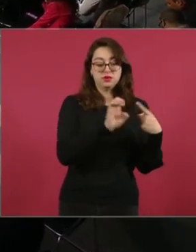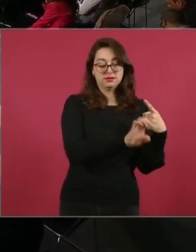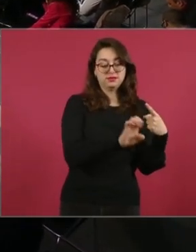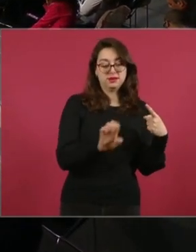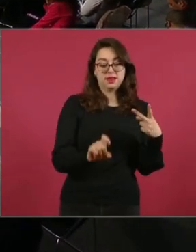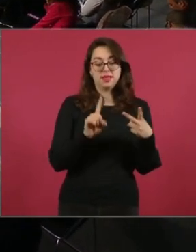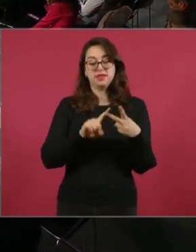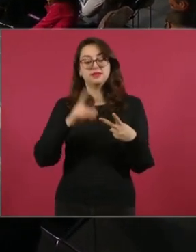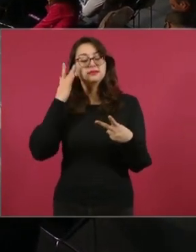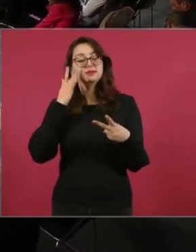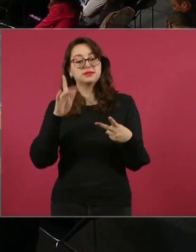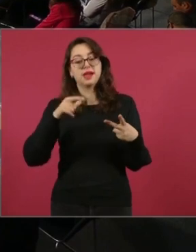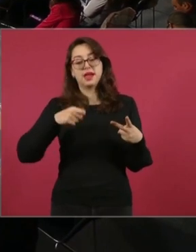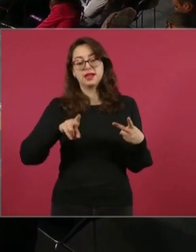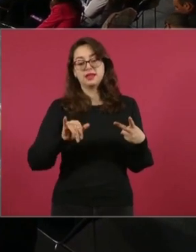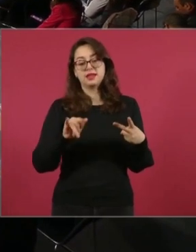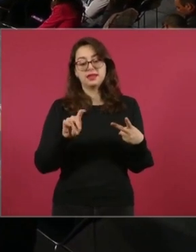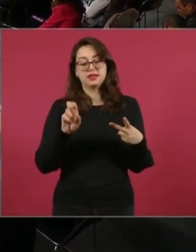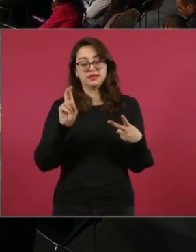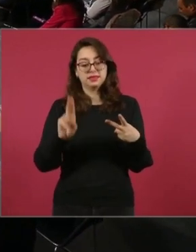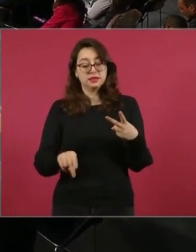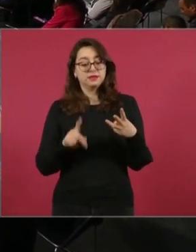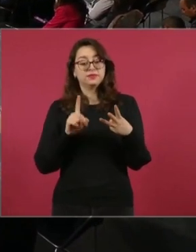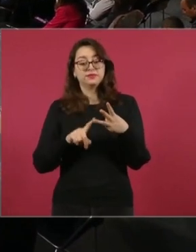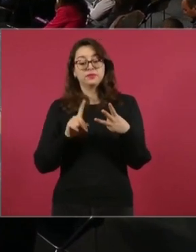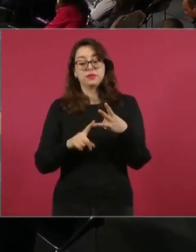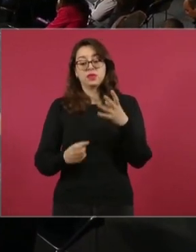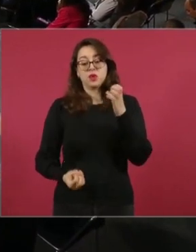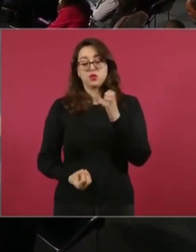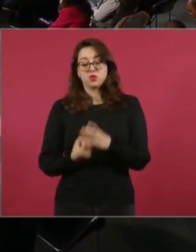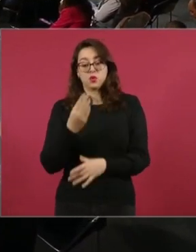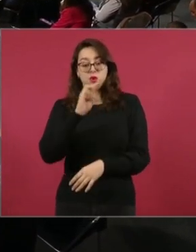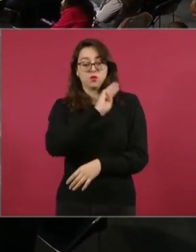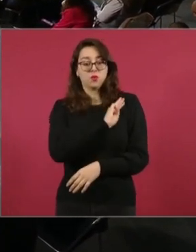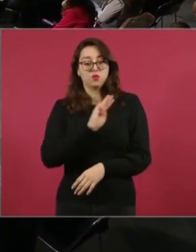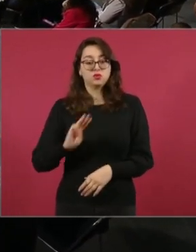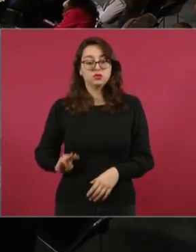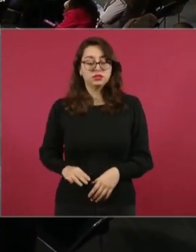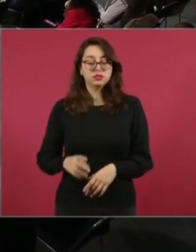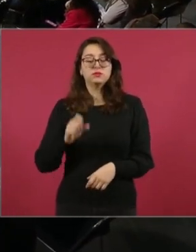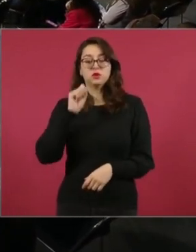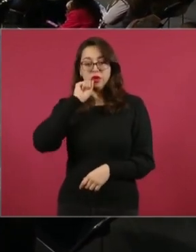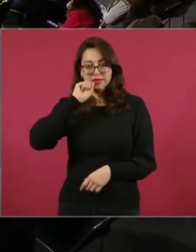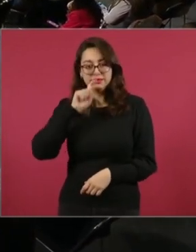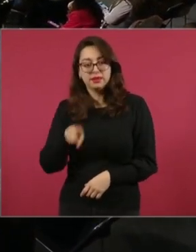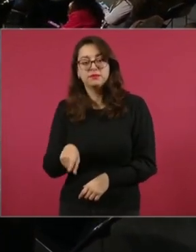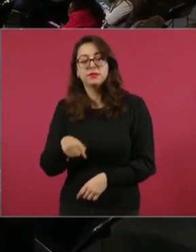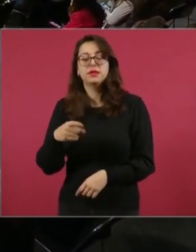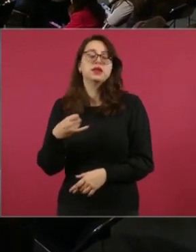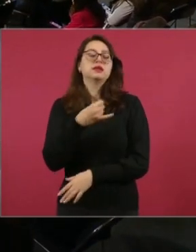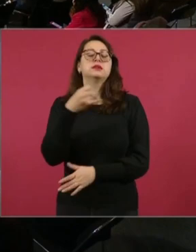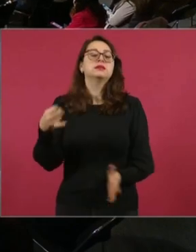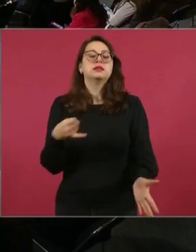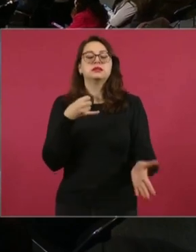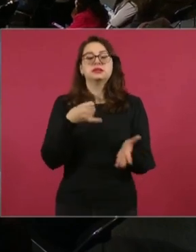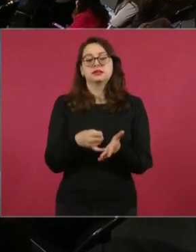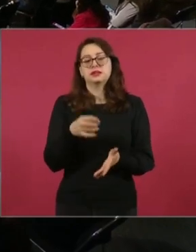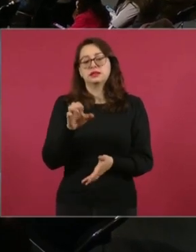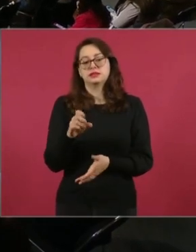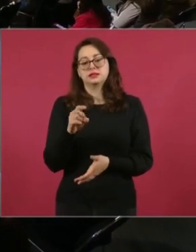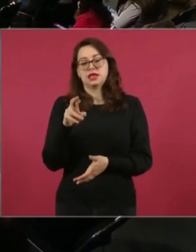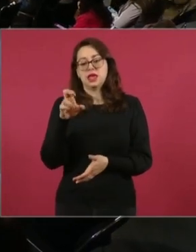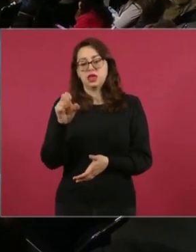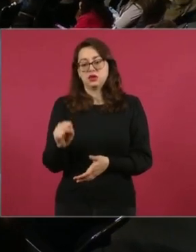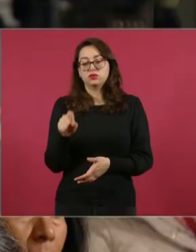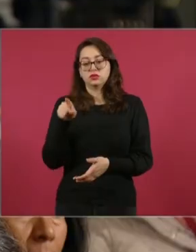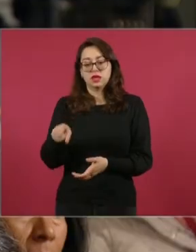y el recién creado este municipio de San Quintín, como también Isla de Cedros, por cierto, en Isla de Cedros todavía no